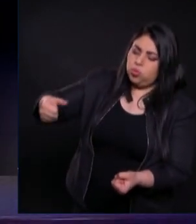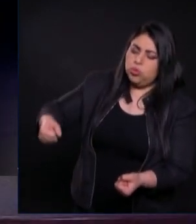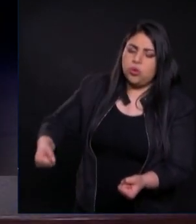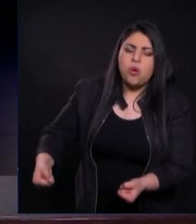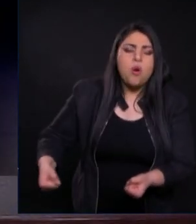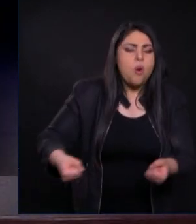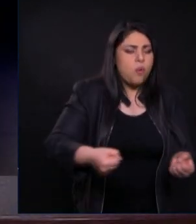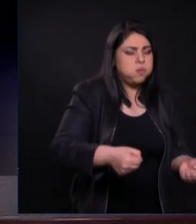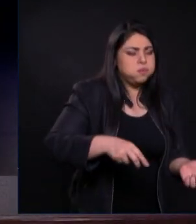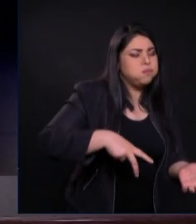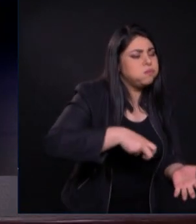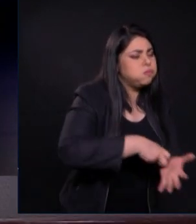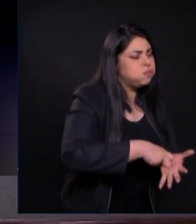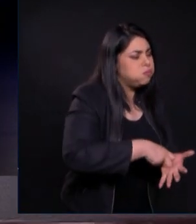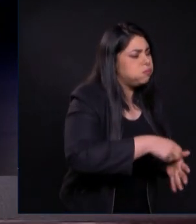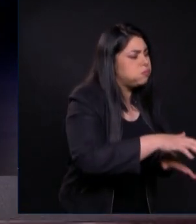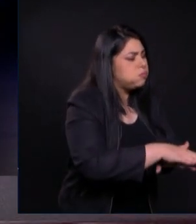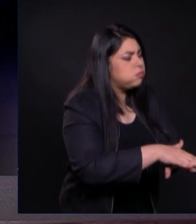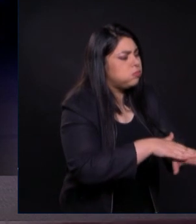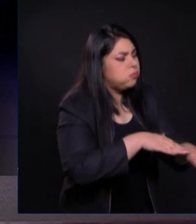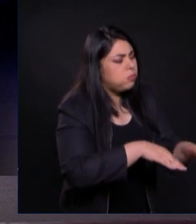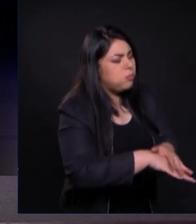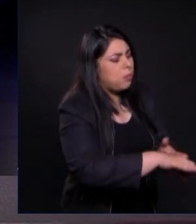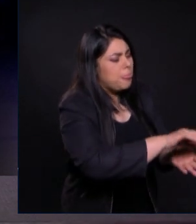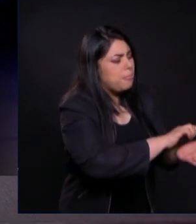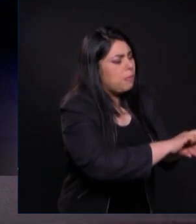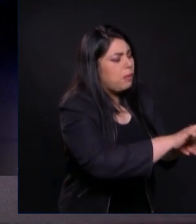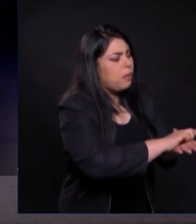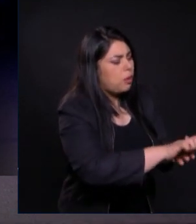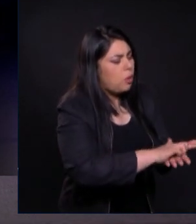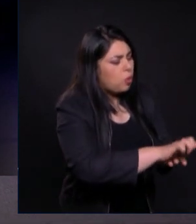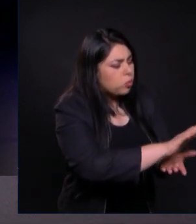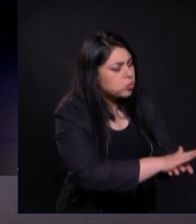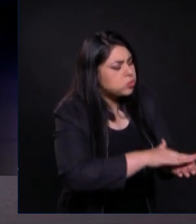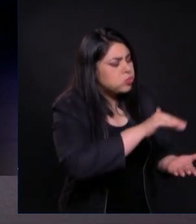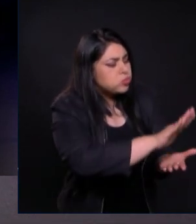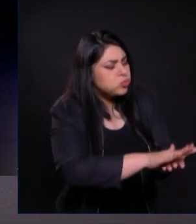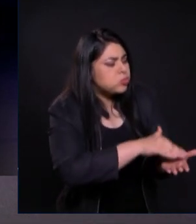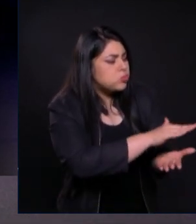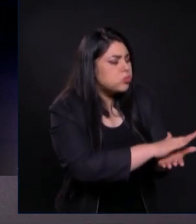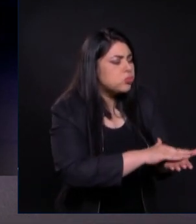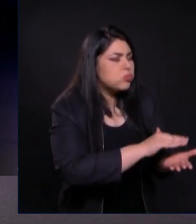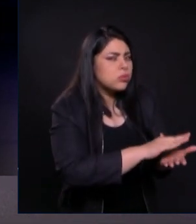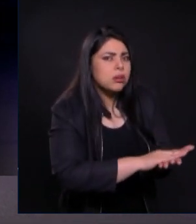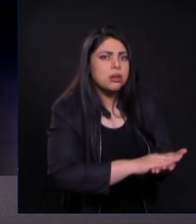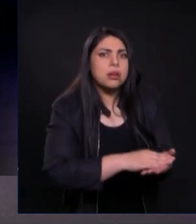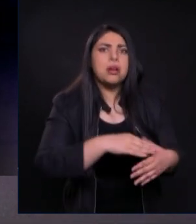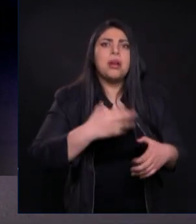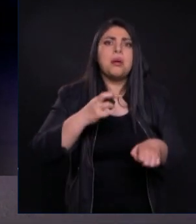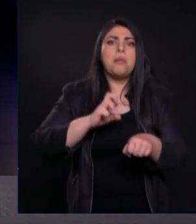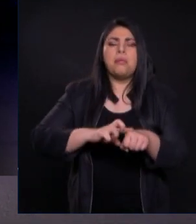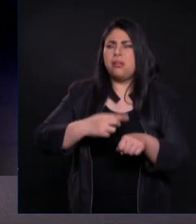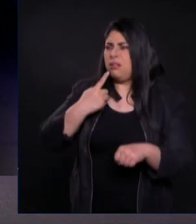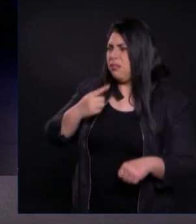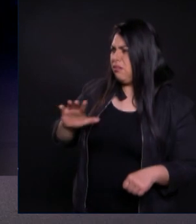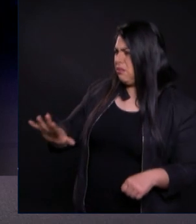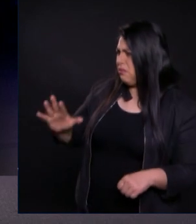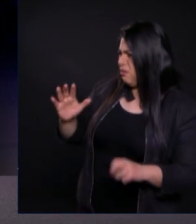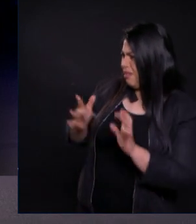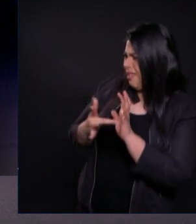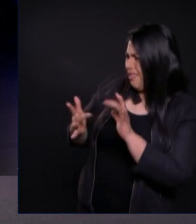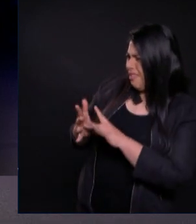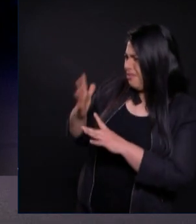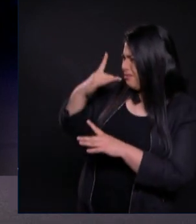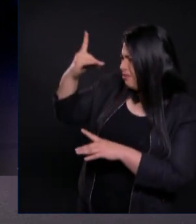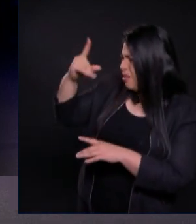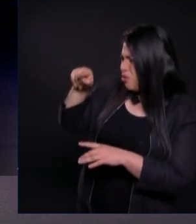que estaba ceñido Entonces vino Simón Pedro Y le dijo Señor Tú me lavas Los pies Respondiendo Jesús Le